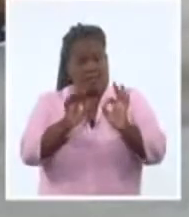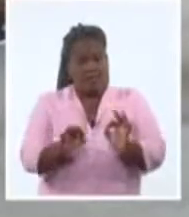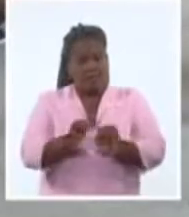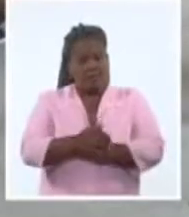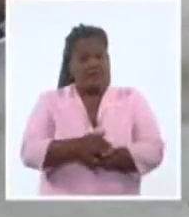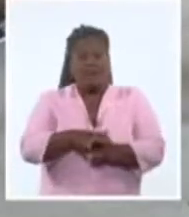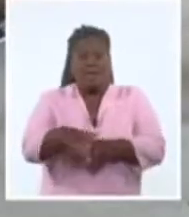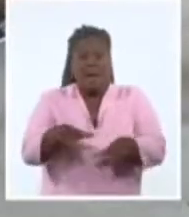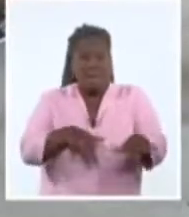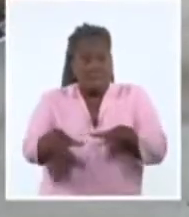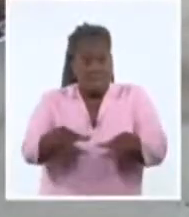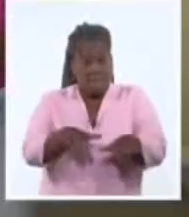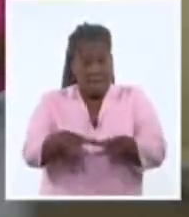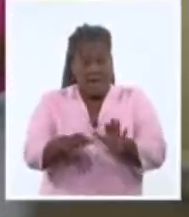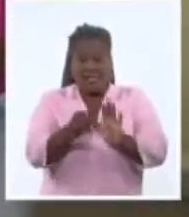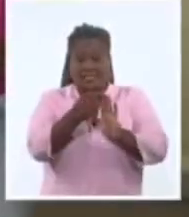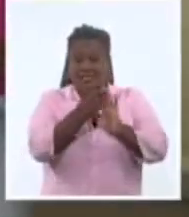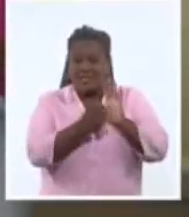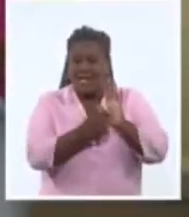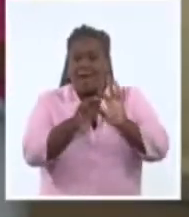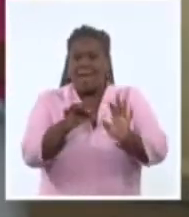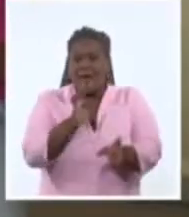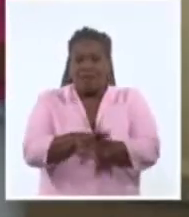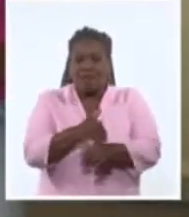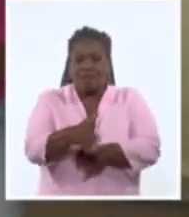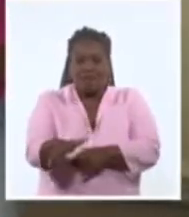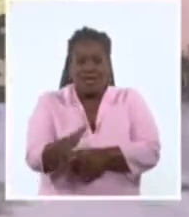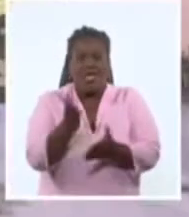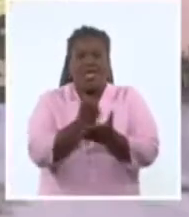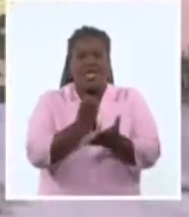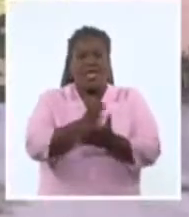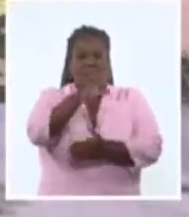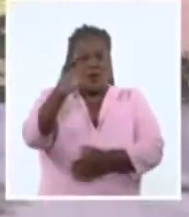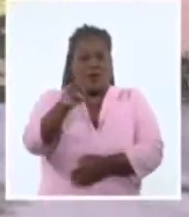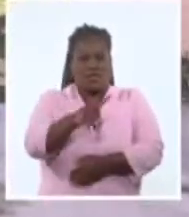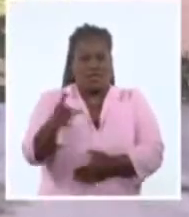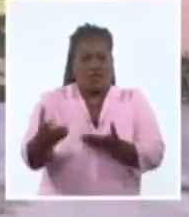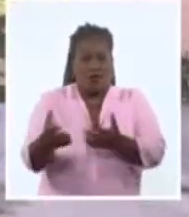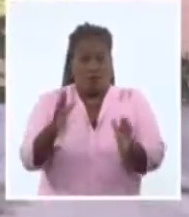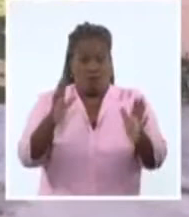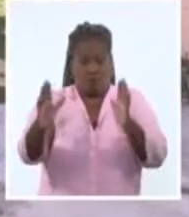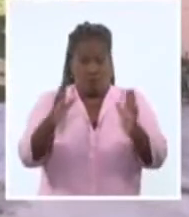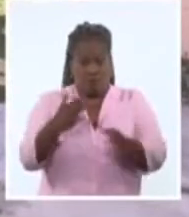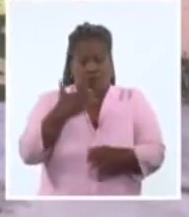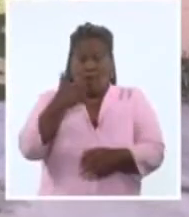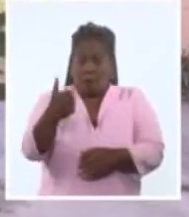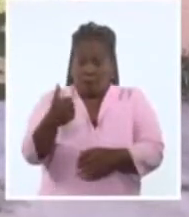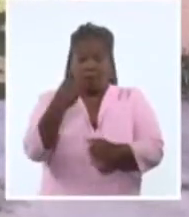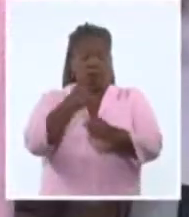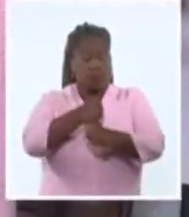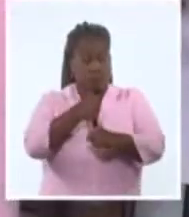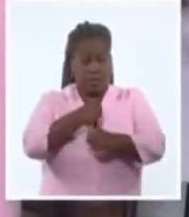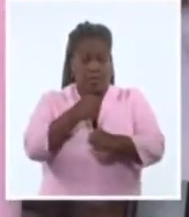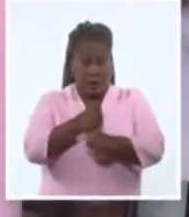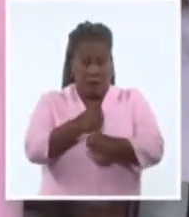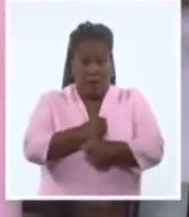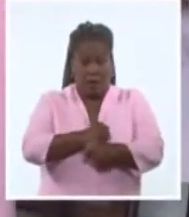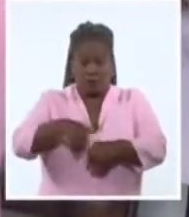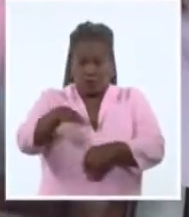ultiman detalles para el reinicio del periodo lectivo en Cienfuegos, una importante etapa por la que se trabaja con vistas al éxito.